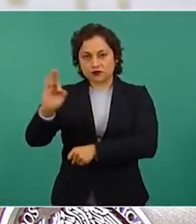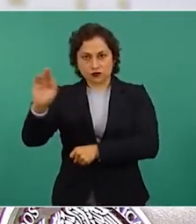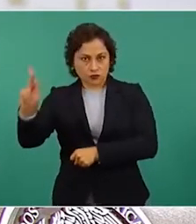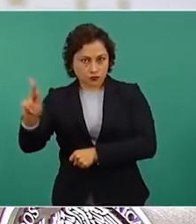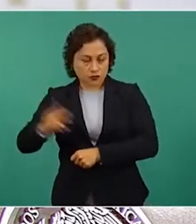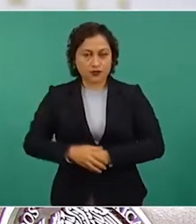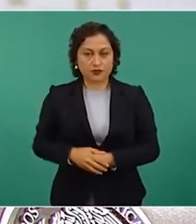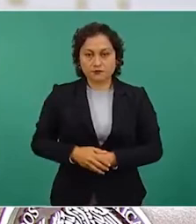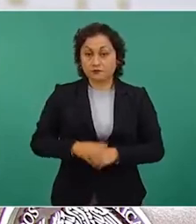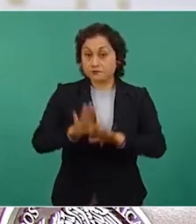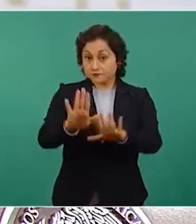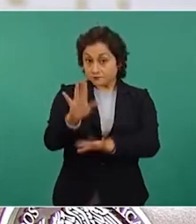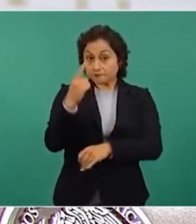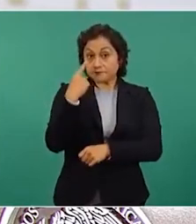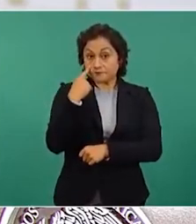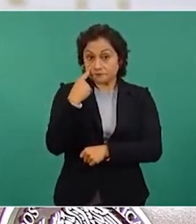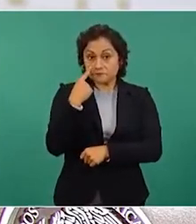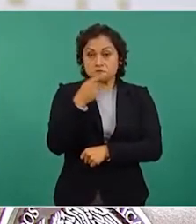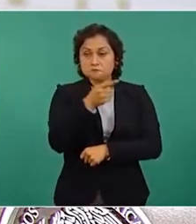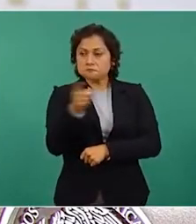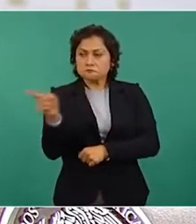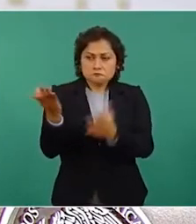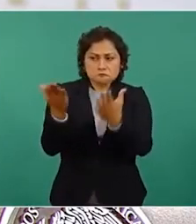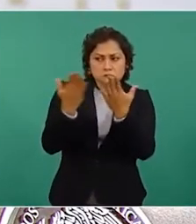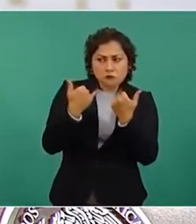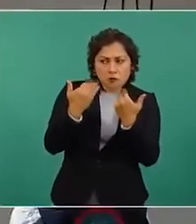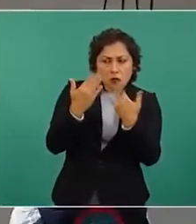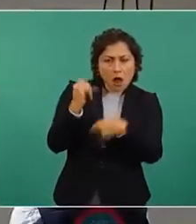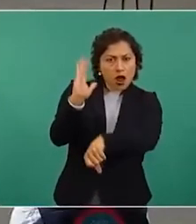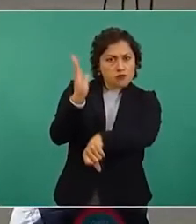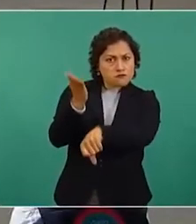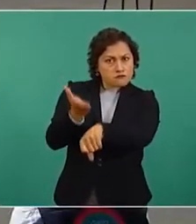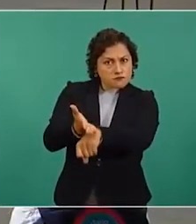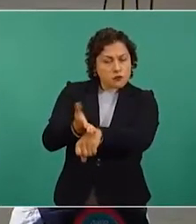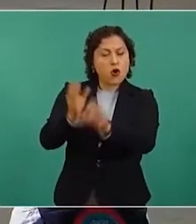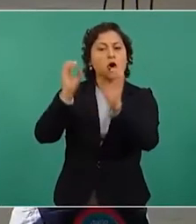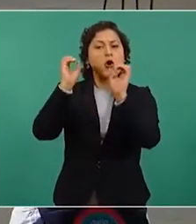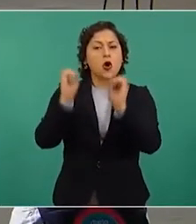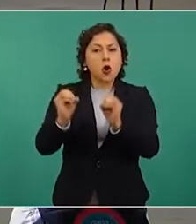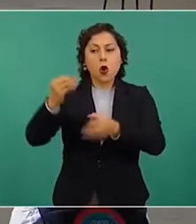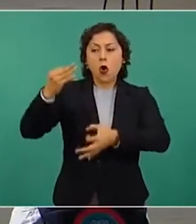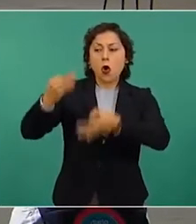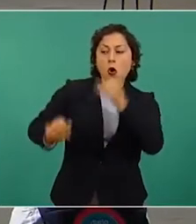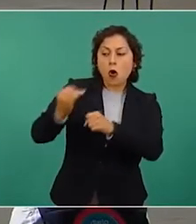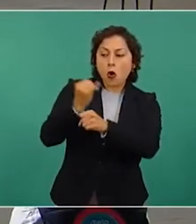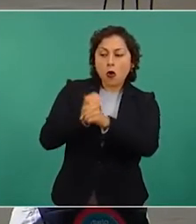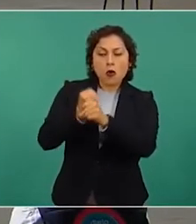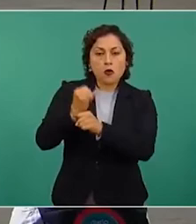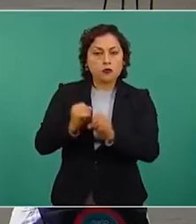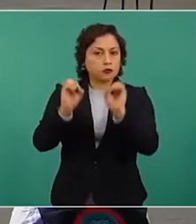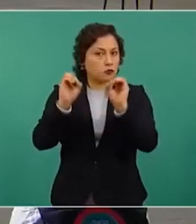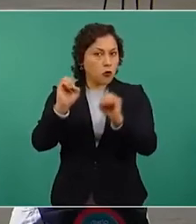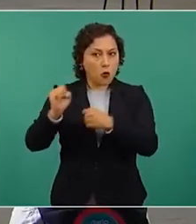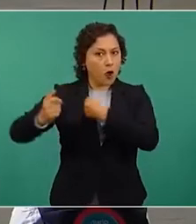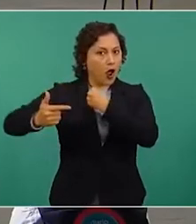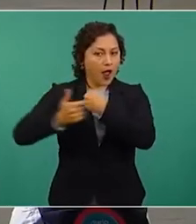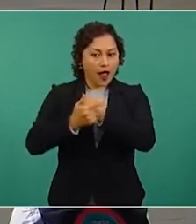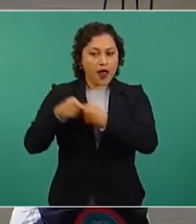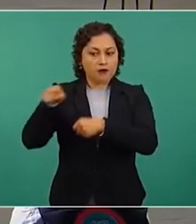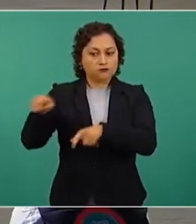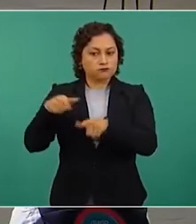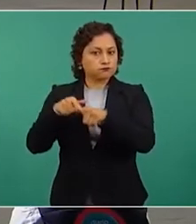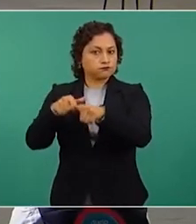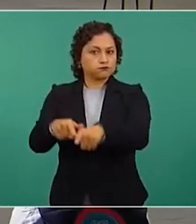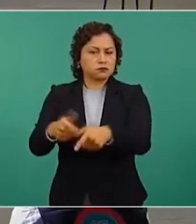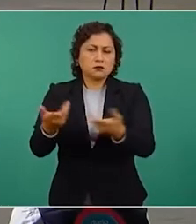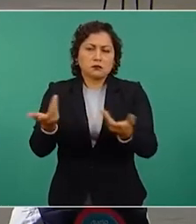exista una sanción, inhabilitación o mandamiento de una autoridad judicial o resolución administrativa, no se puede